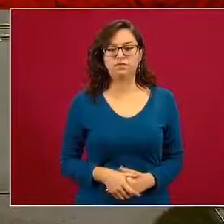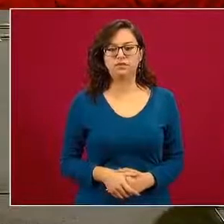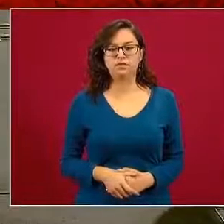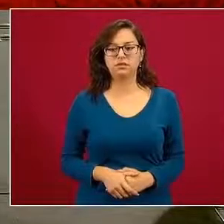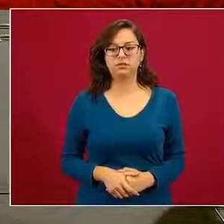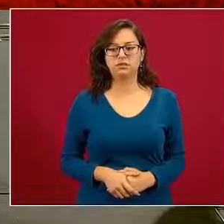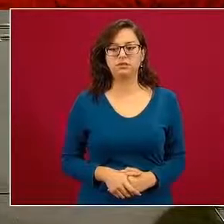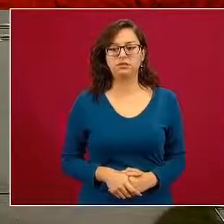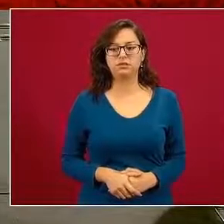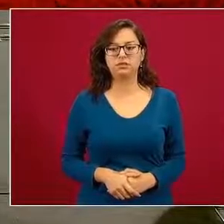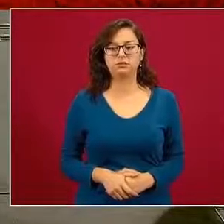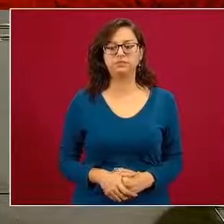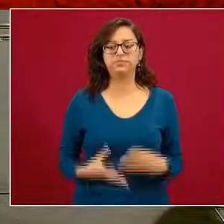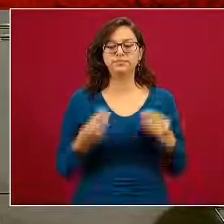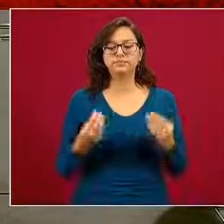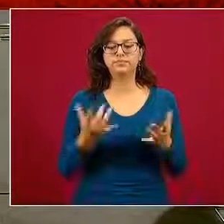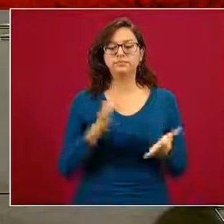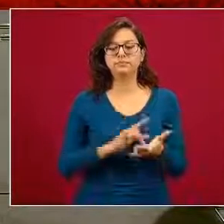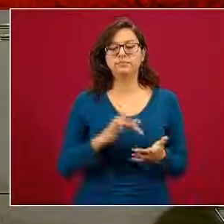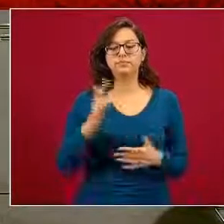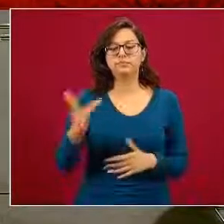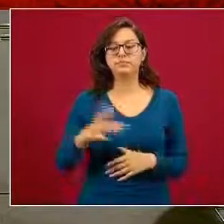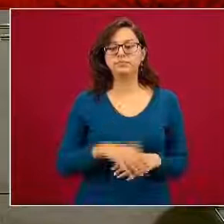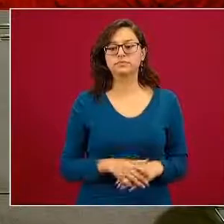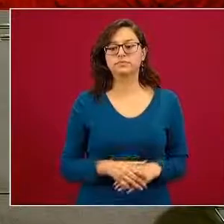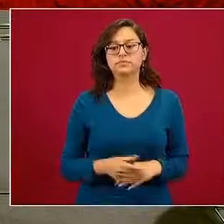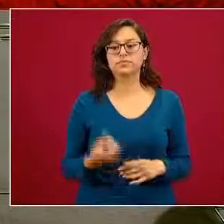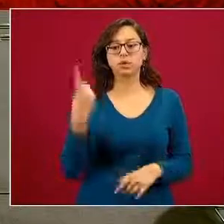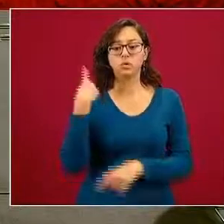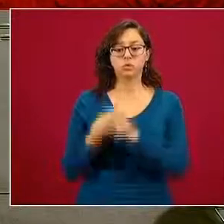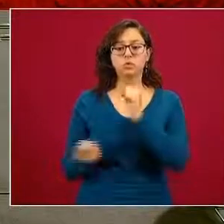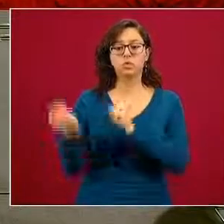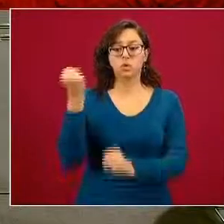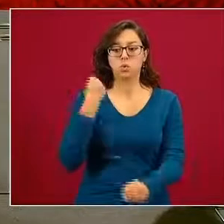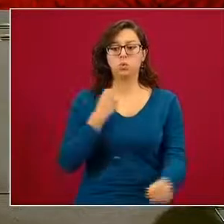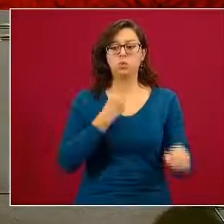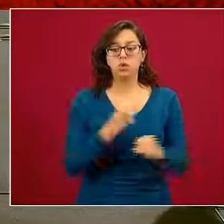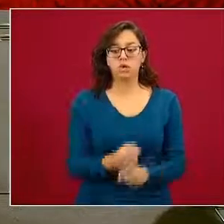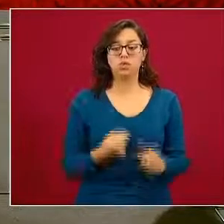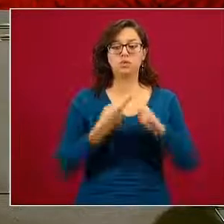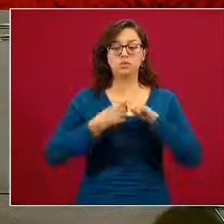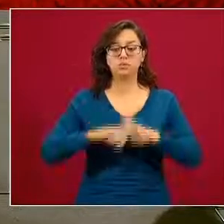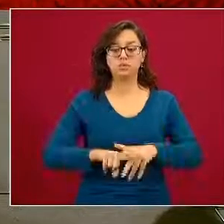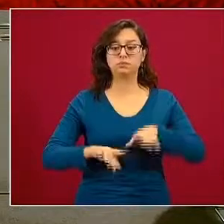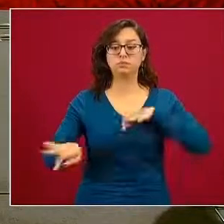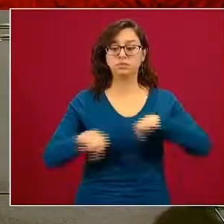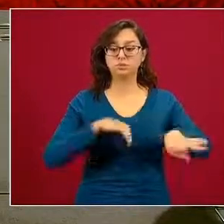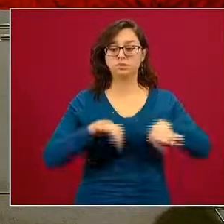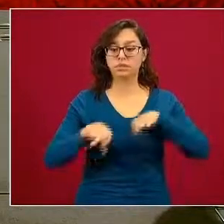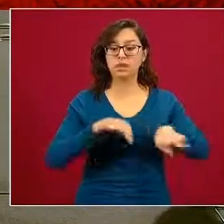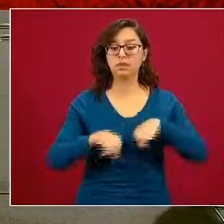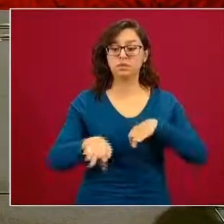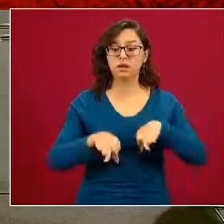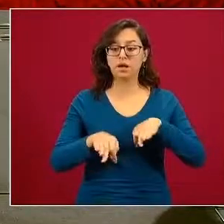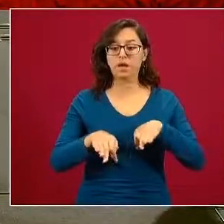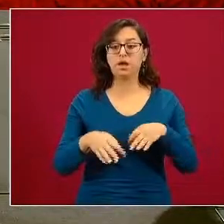Muchas gracias, maestra Diana Tejadilla. El año pasado empezamos los trabajos, como lo acaba de mencionar,